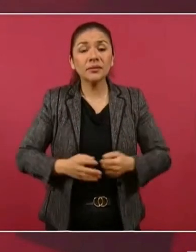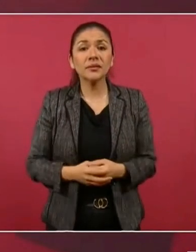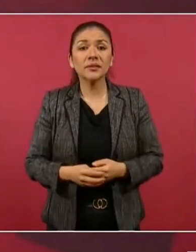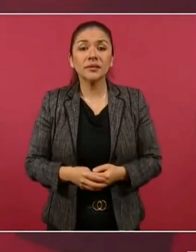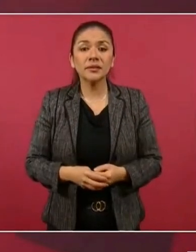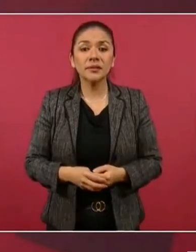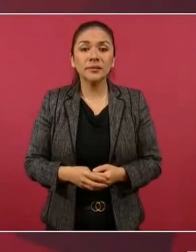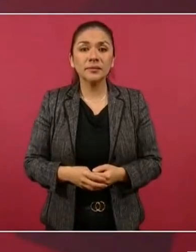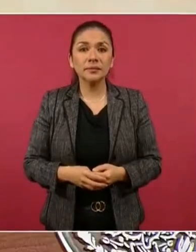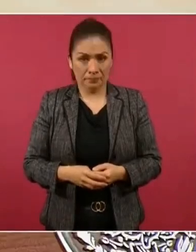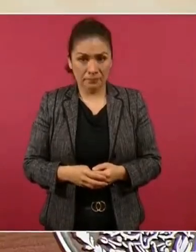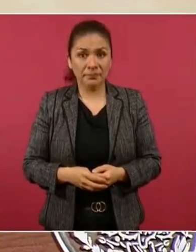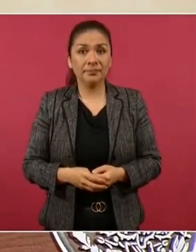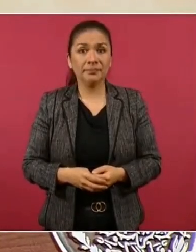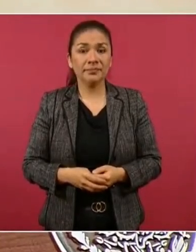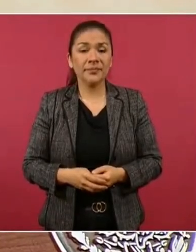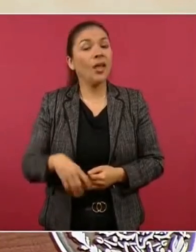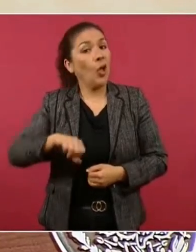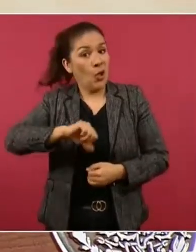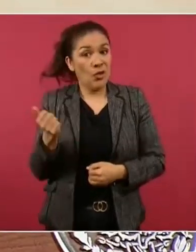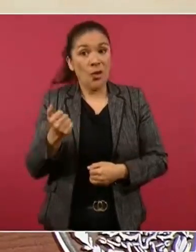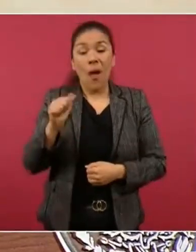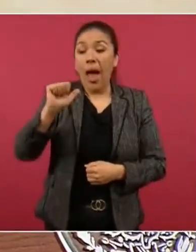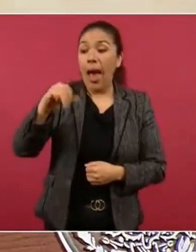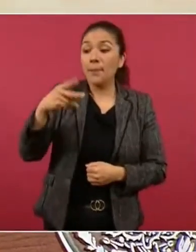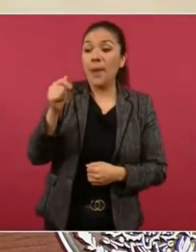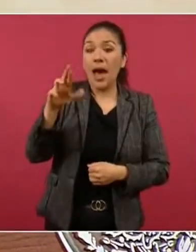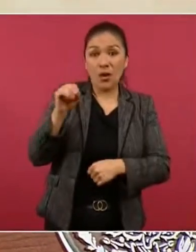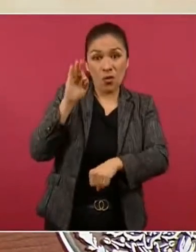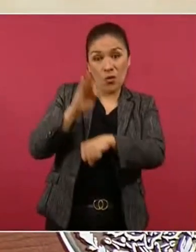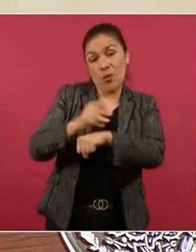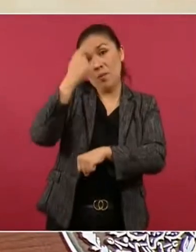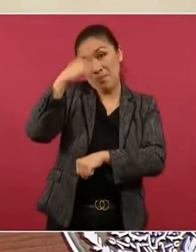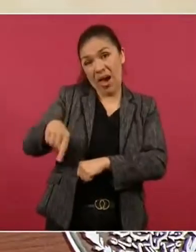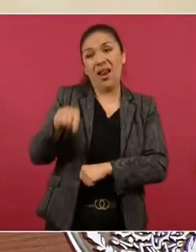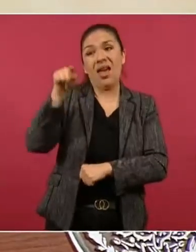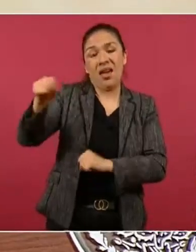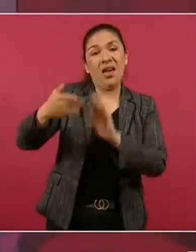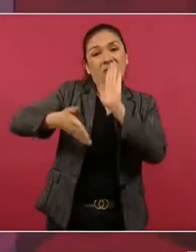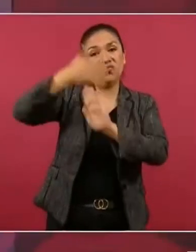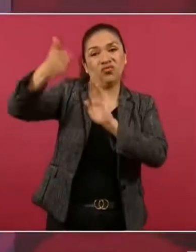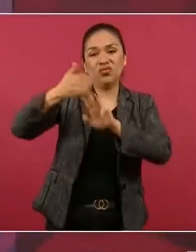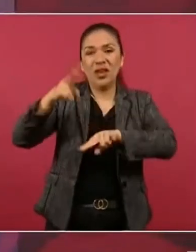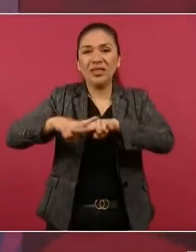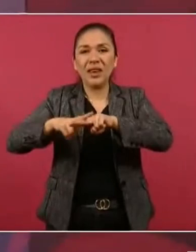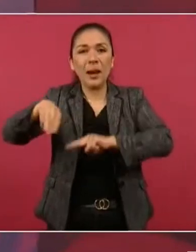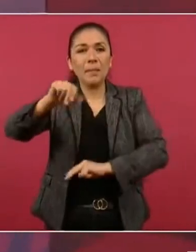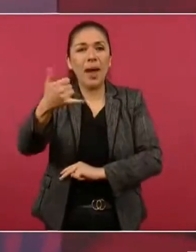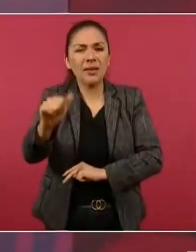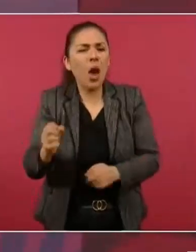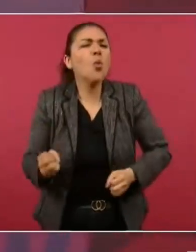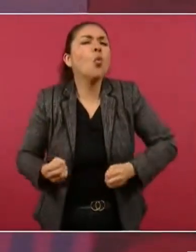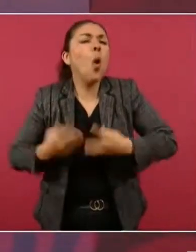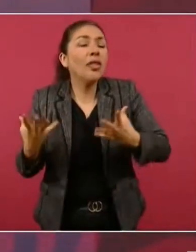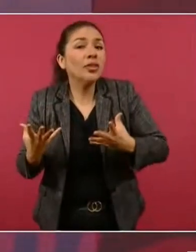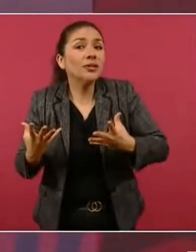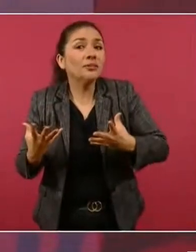¿saben cuántos amparos se han presentado en la construcción del tren Maya? 50